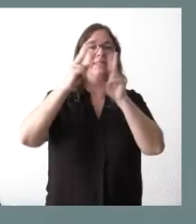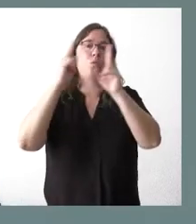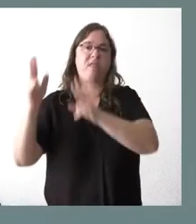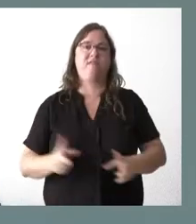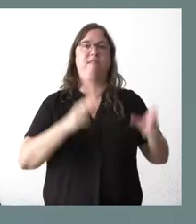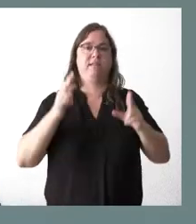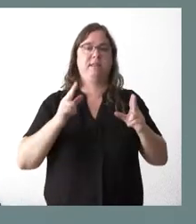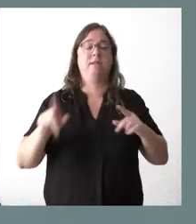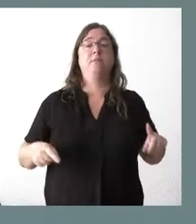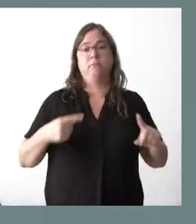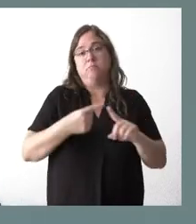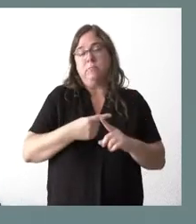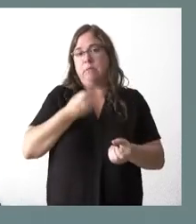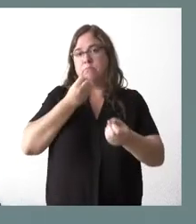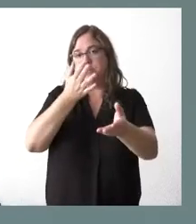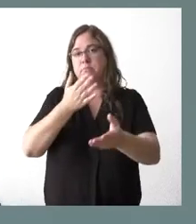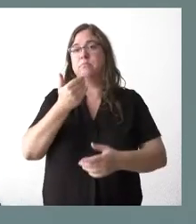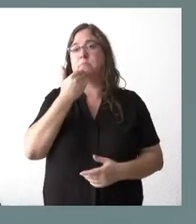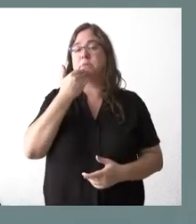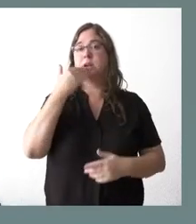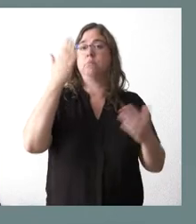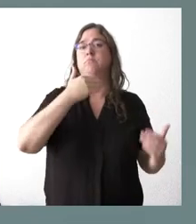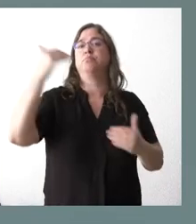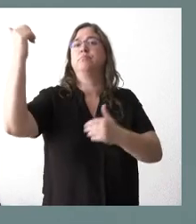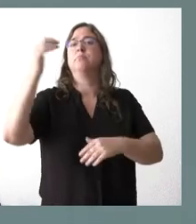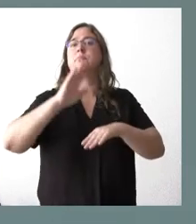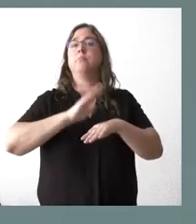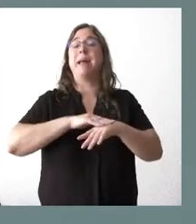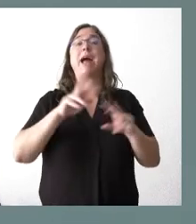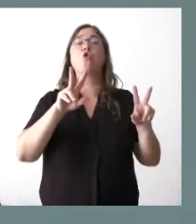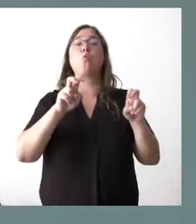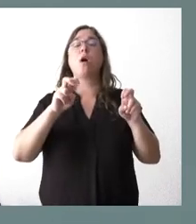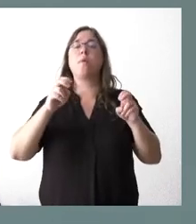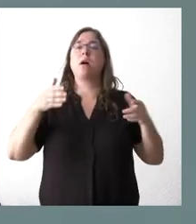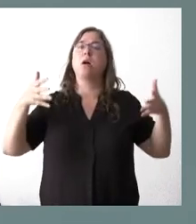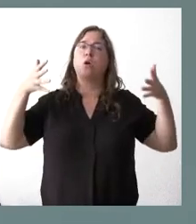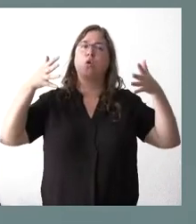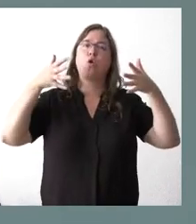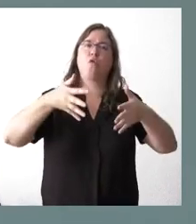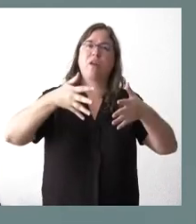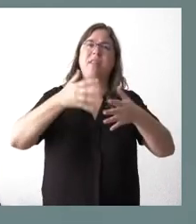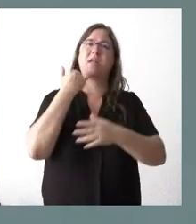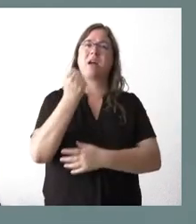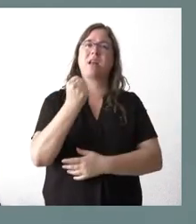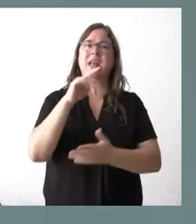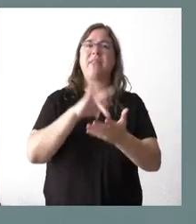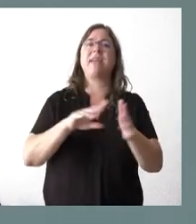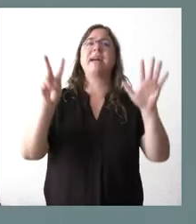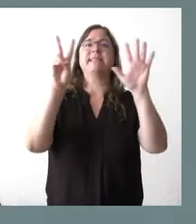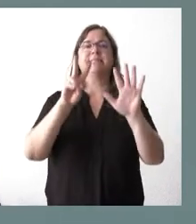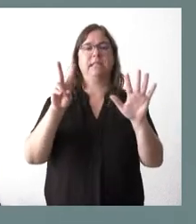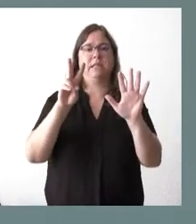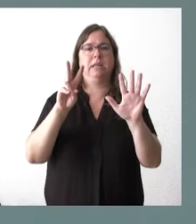Y ya les informo que se nos ha convocado esos efectos para una nueva conferencia sectorial de energía para el día 7 de